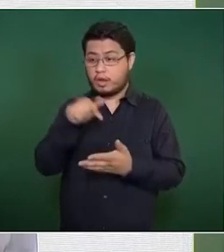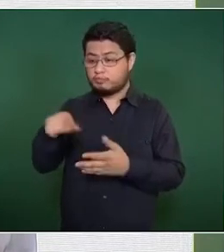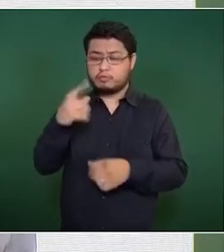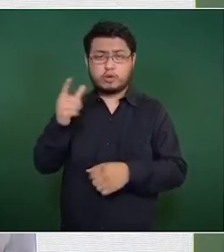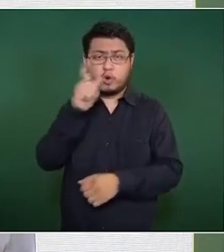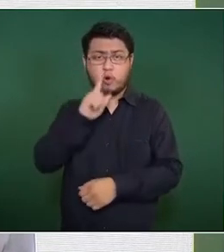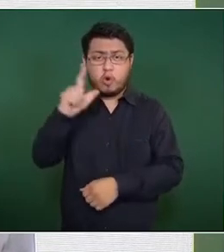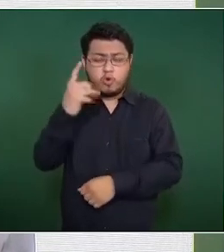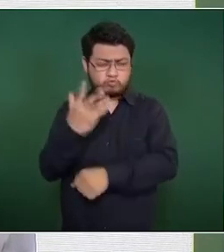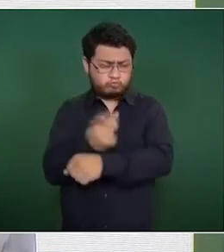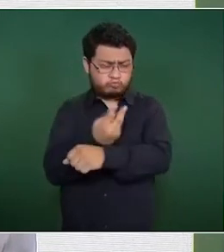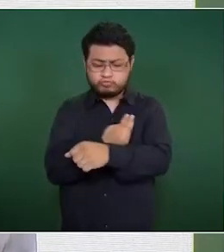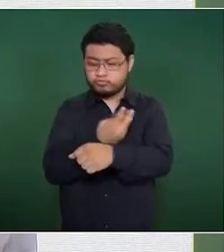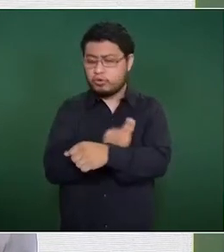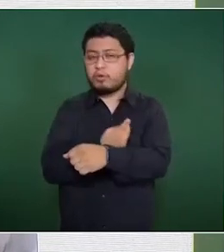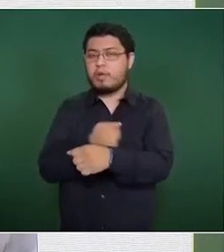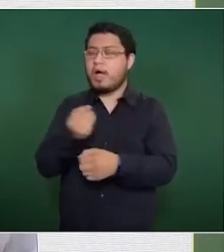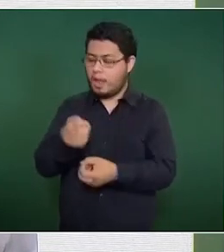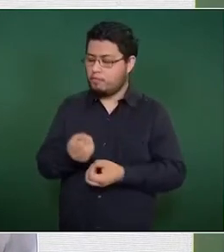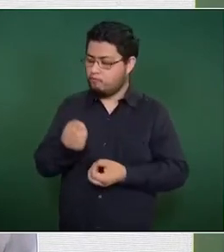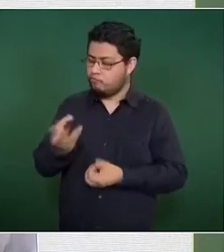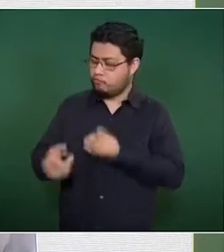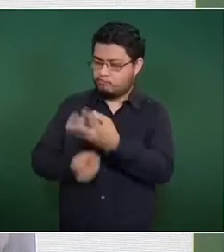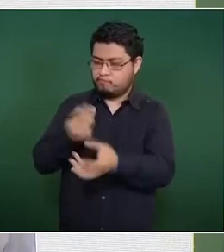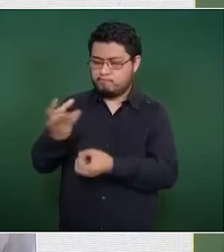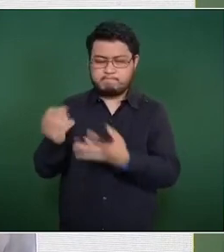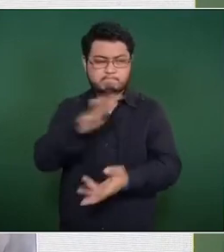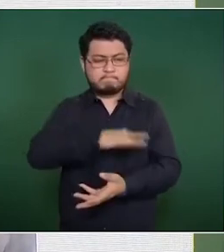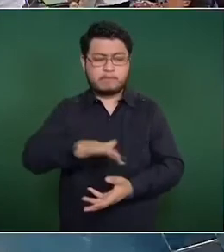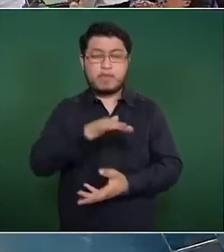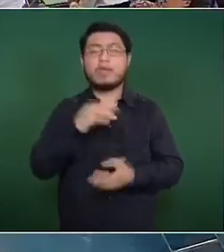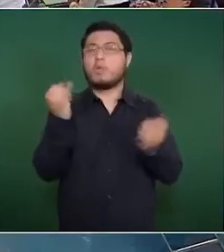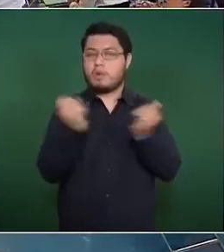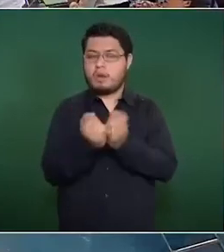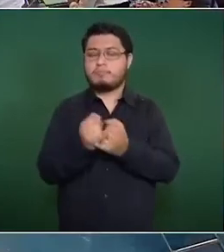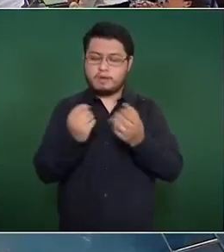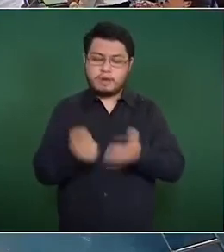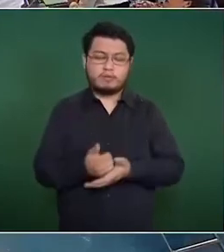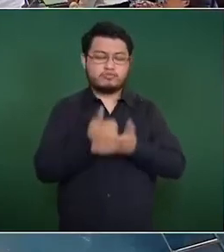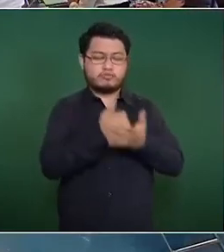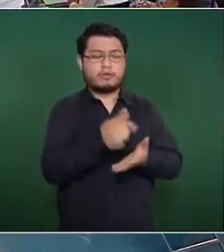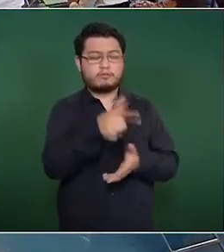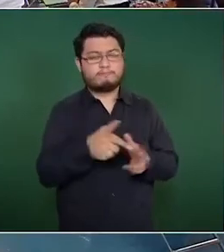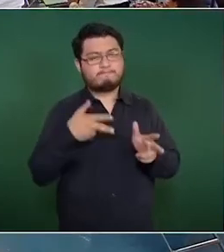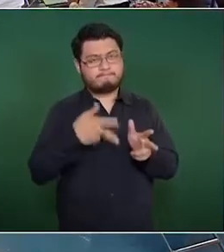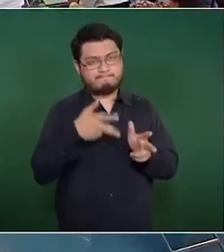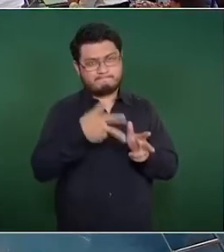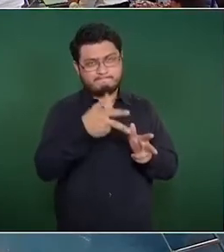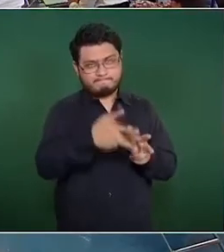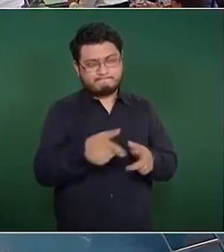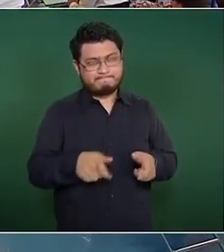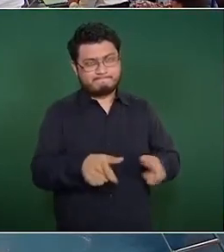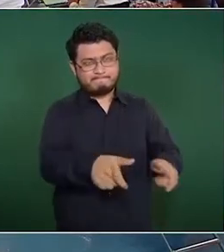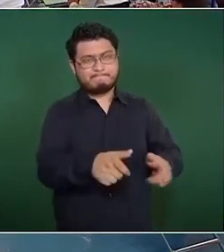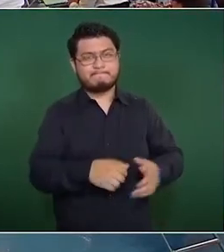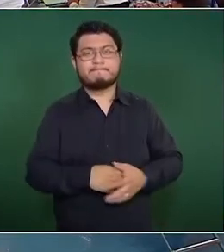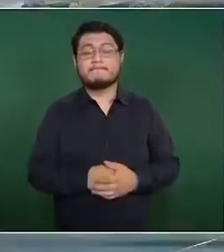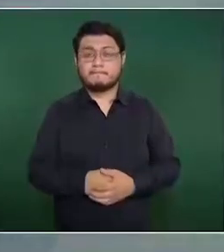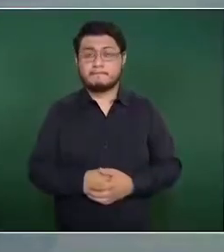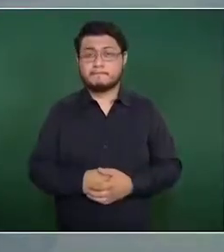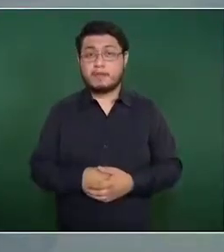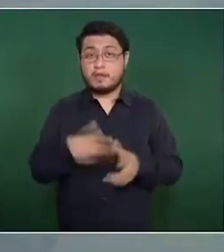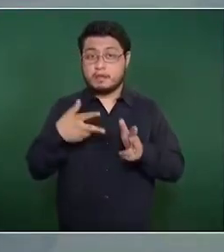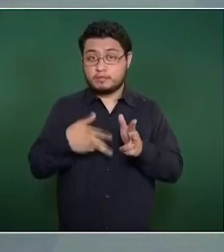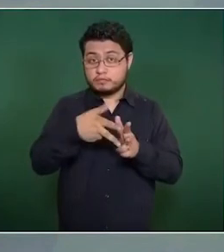requerida para la población y la operación del transporte férreo. Como parte del Tren